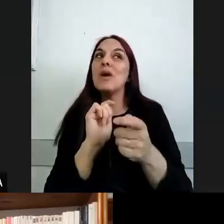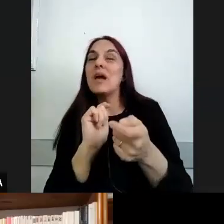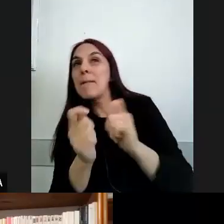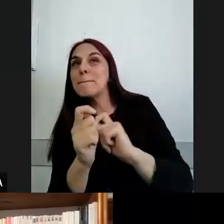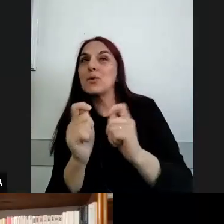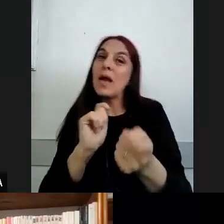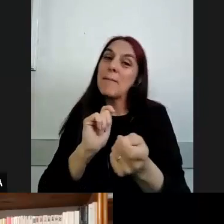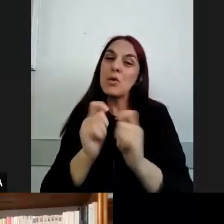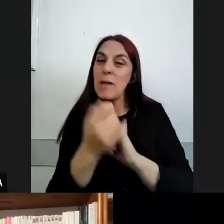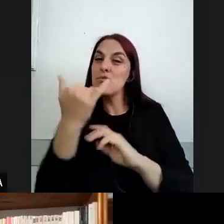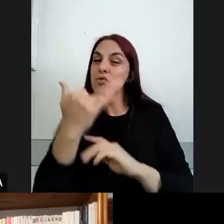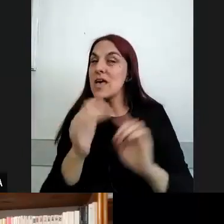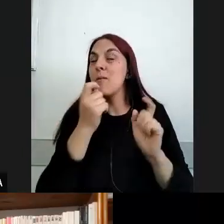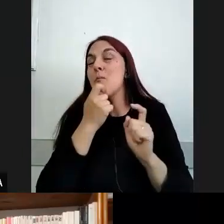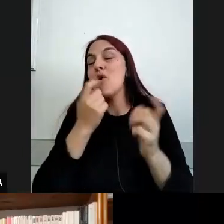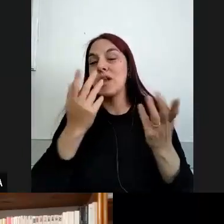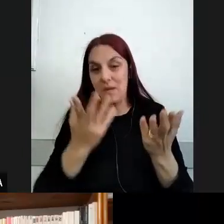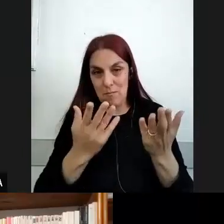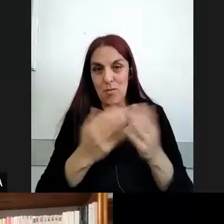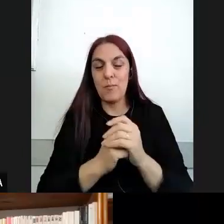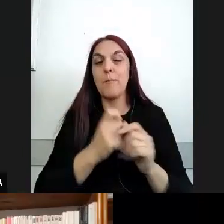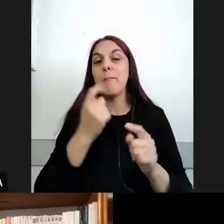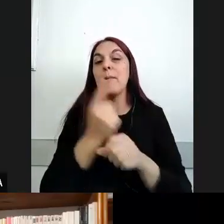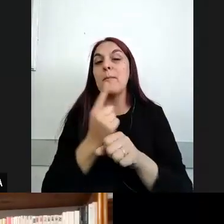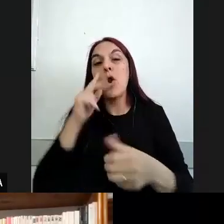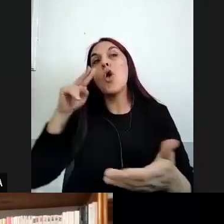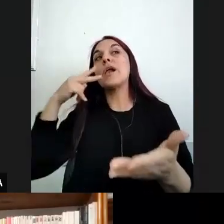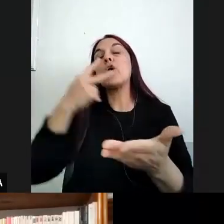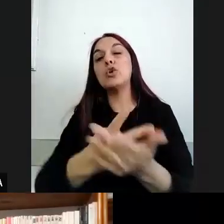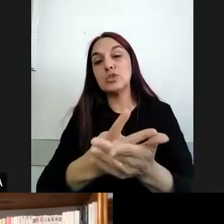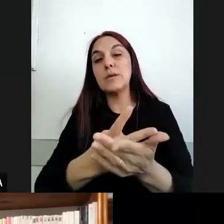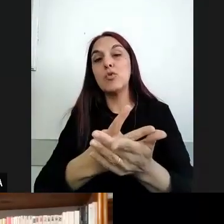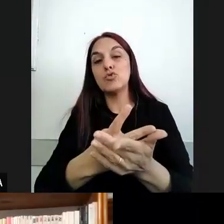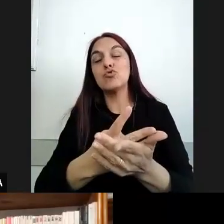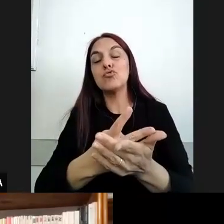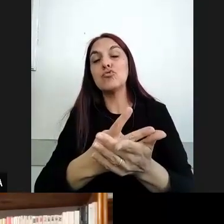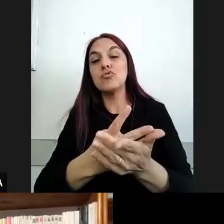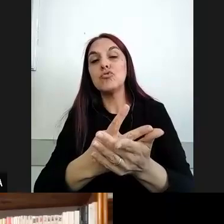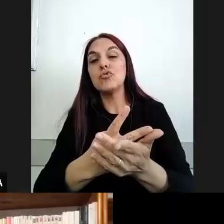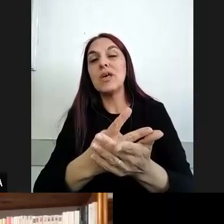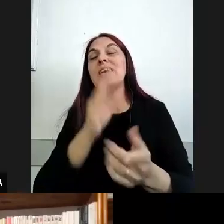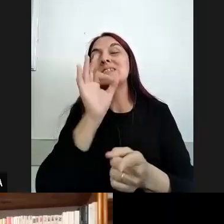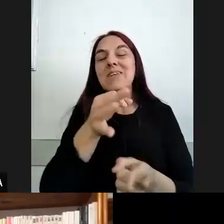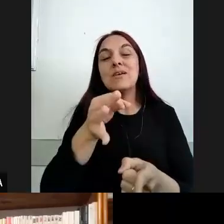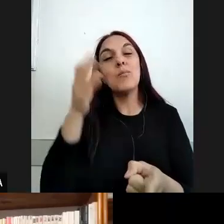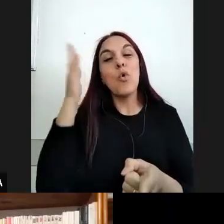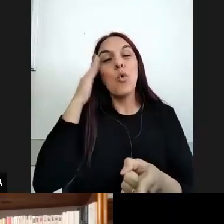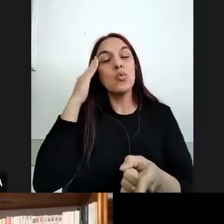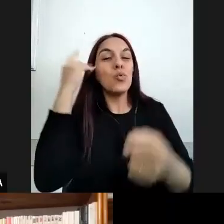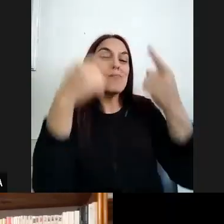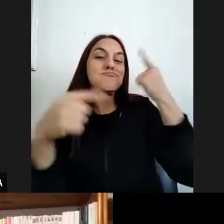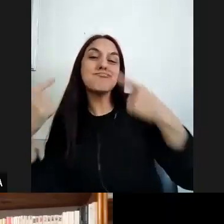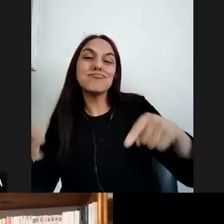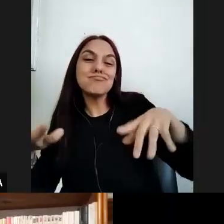en que reconocemos y adoptamos un posicionamiento de que la interculturalidad debe ser un